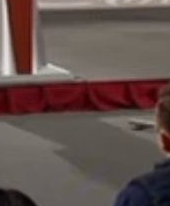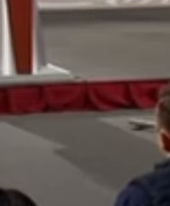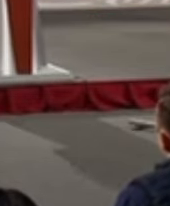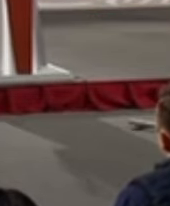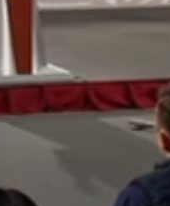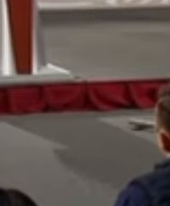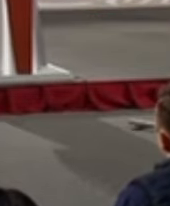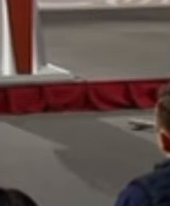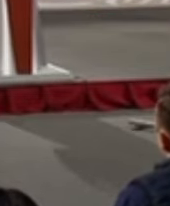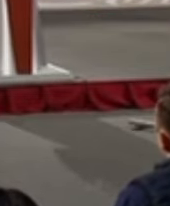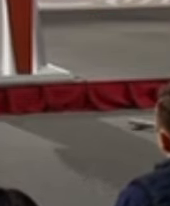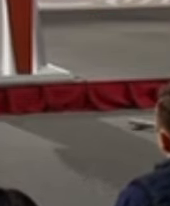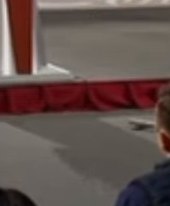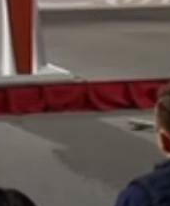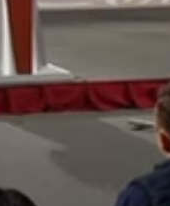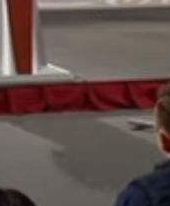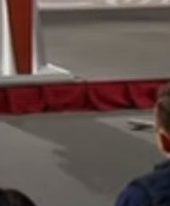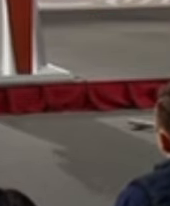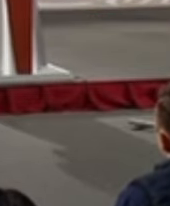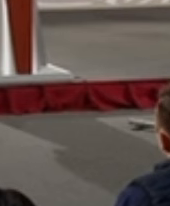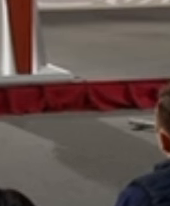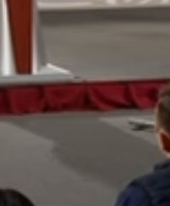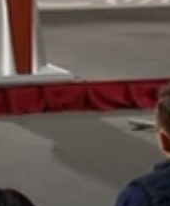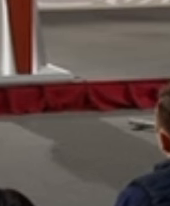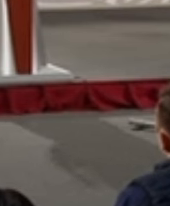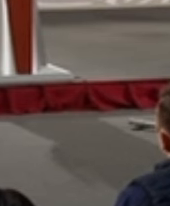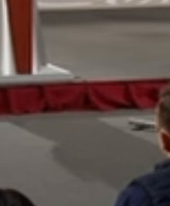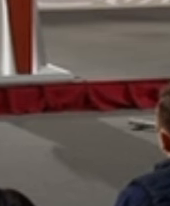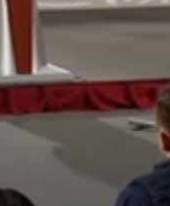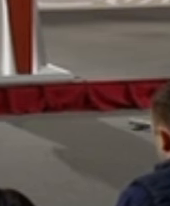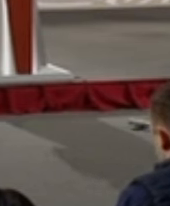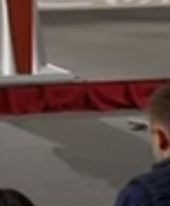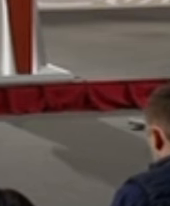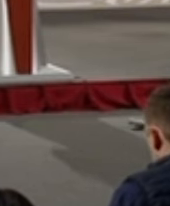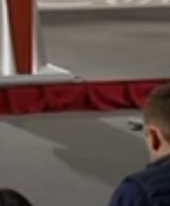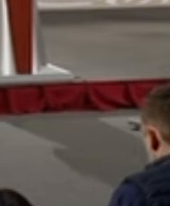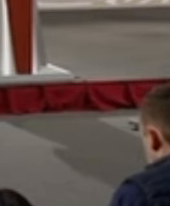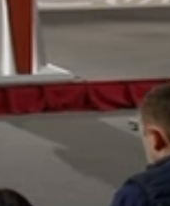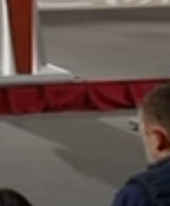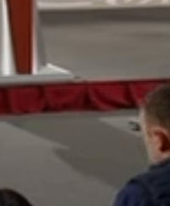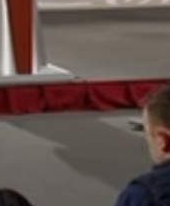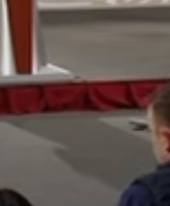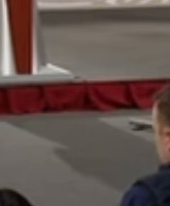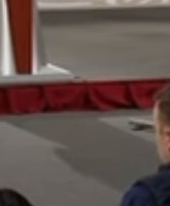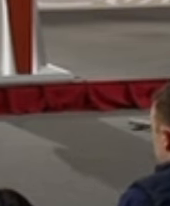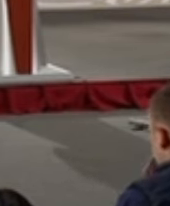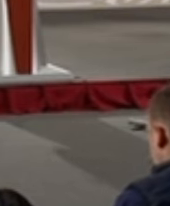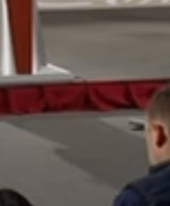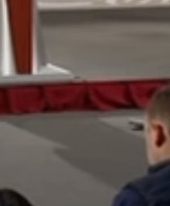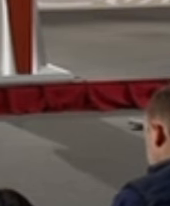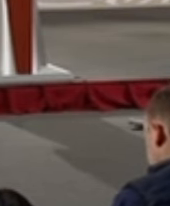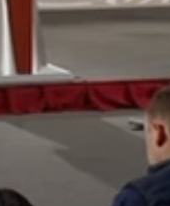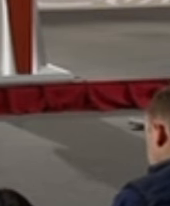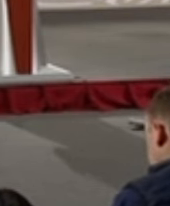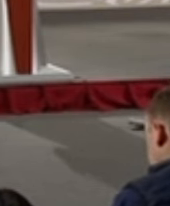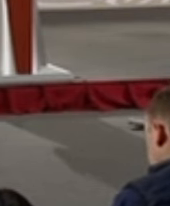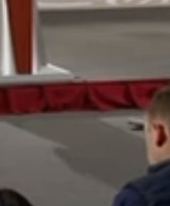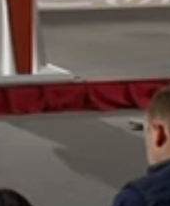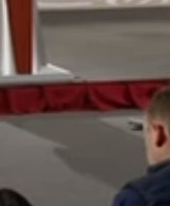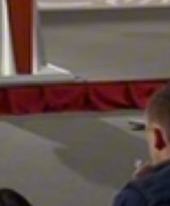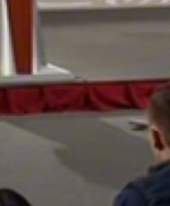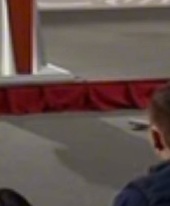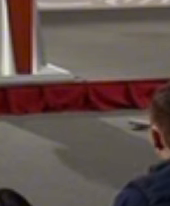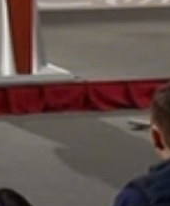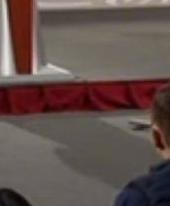últimas semanas ha empezado a surgir en los medios de comunicación, en diferentes foros, sabemos que